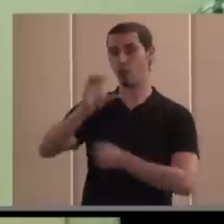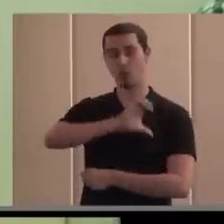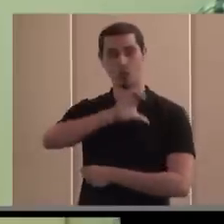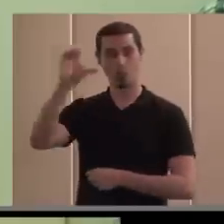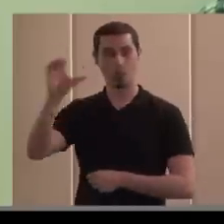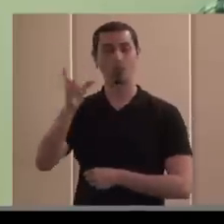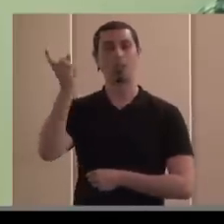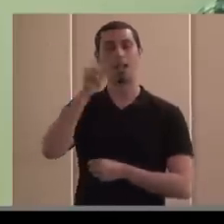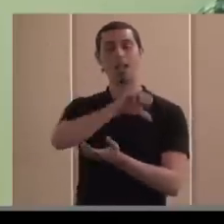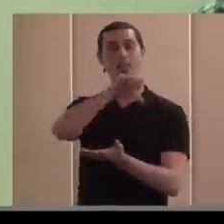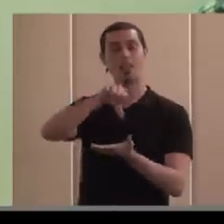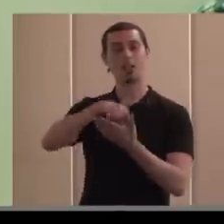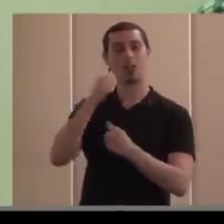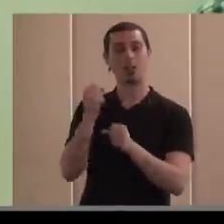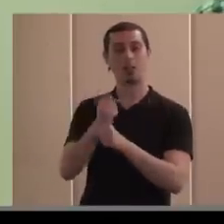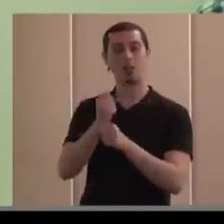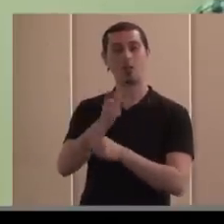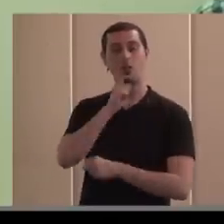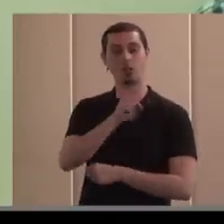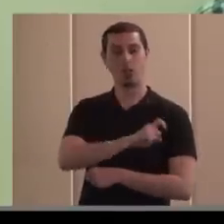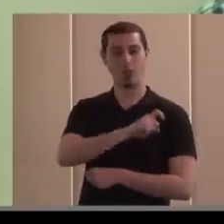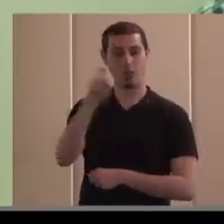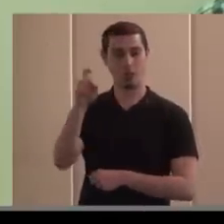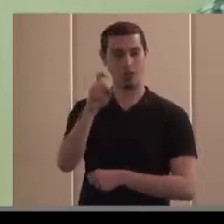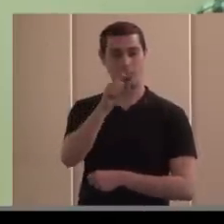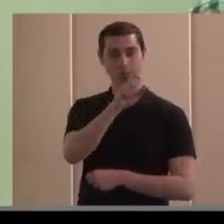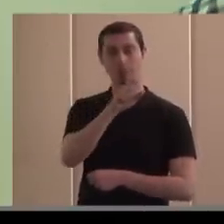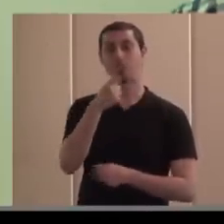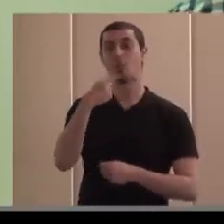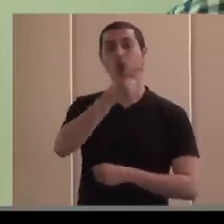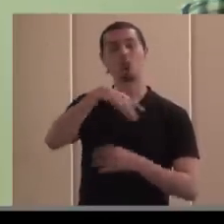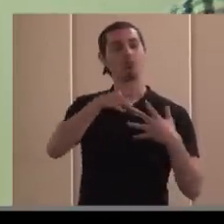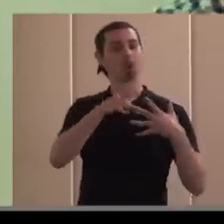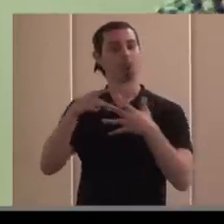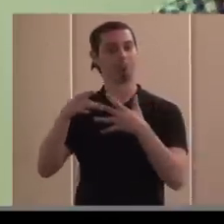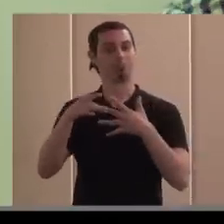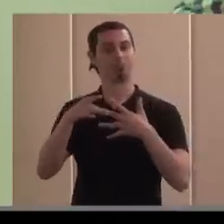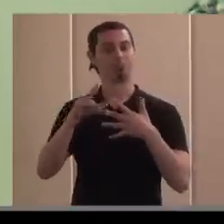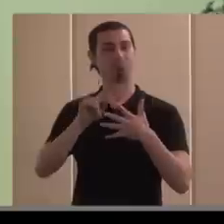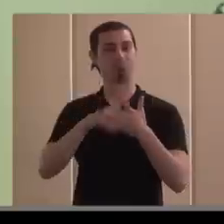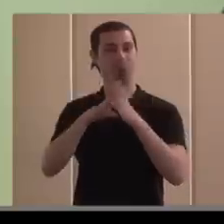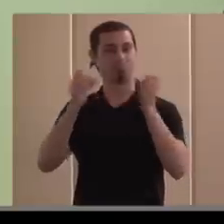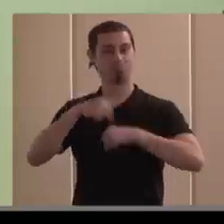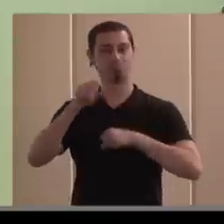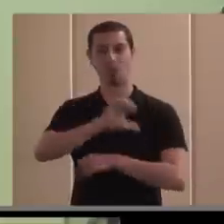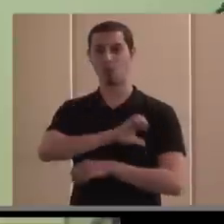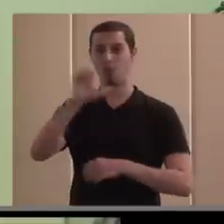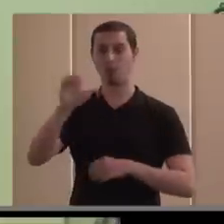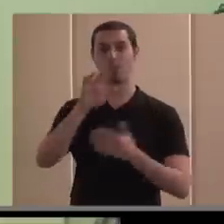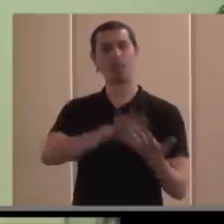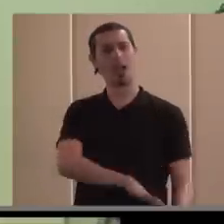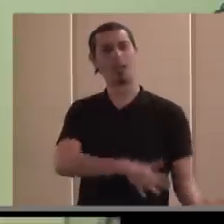y en el Centro Europeo de Fundaciones en el Centro Europeo de Fundaciones además lideramos el Consorcio Europeo que impulsa lo que es la implantación